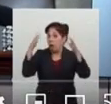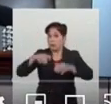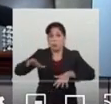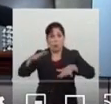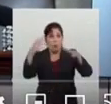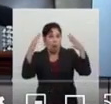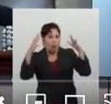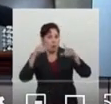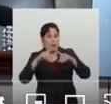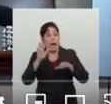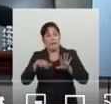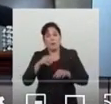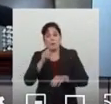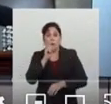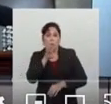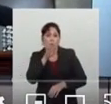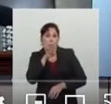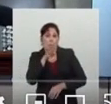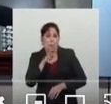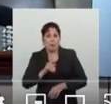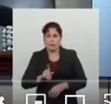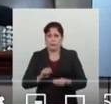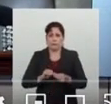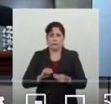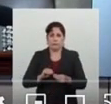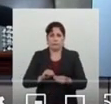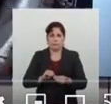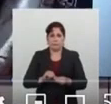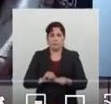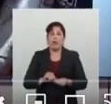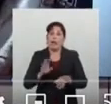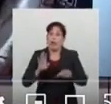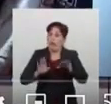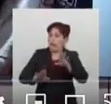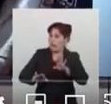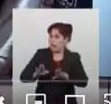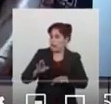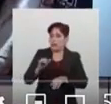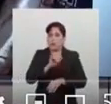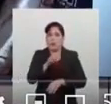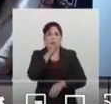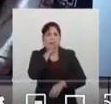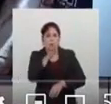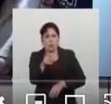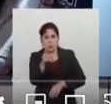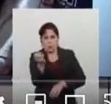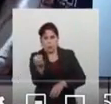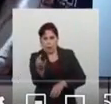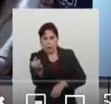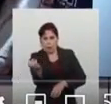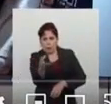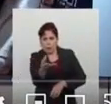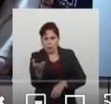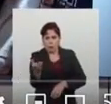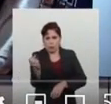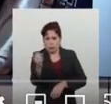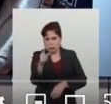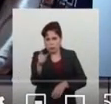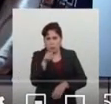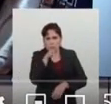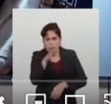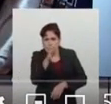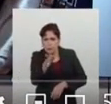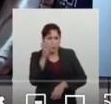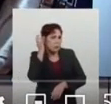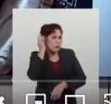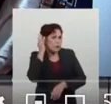a veces abucheos por parte de los republicanos e incluso le gritaron mentiroso una ofensa proferida por la republicana de la